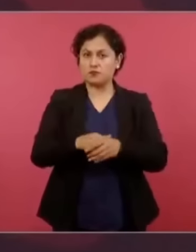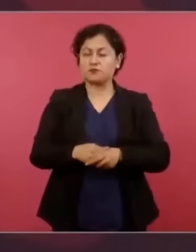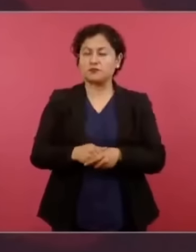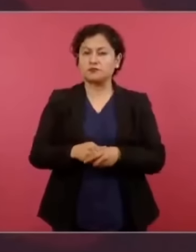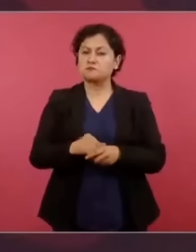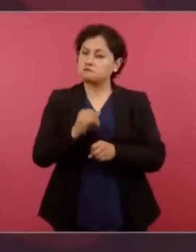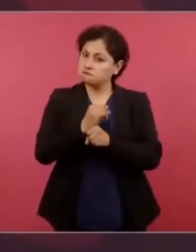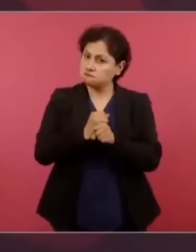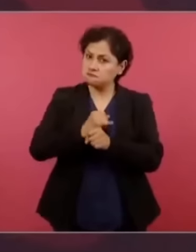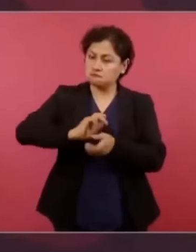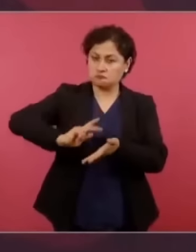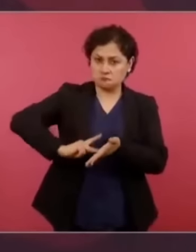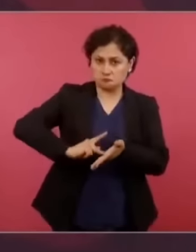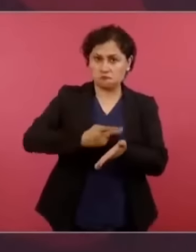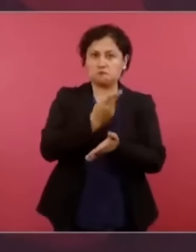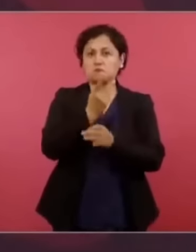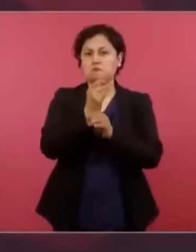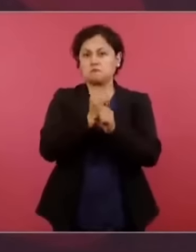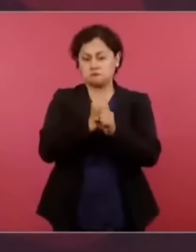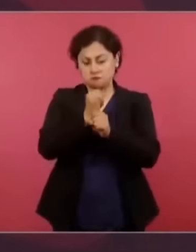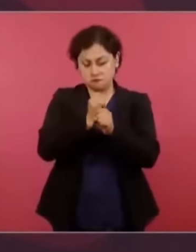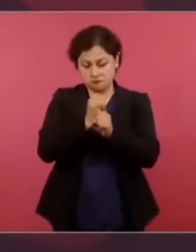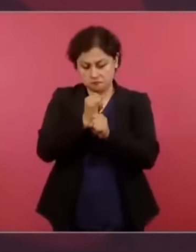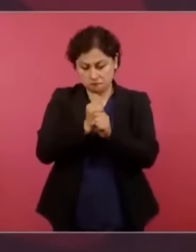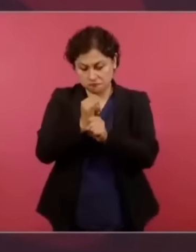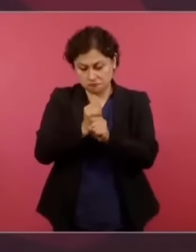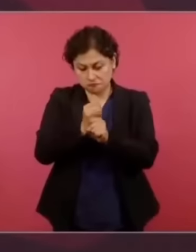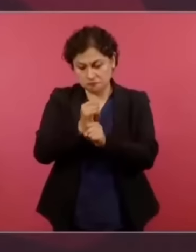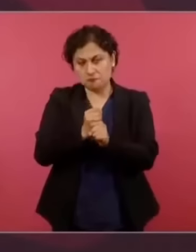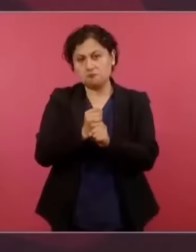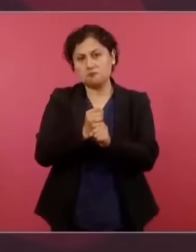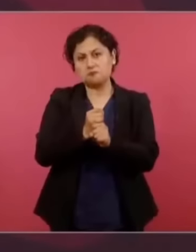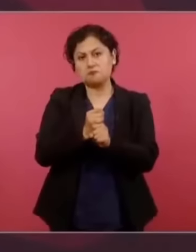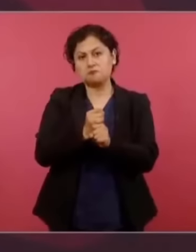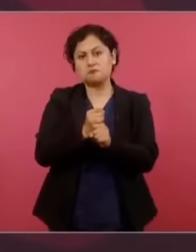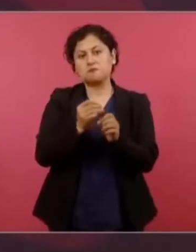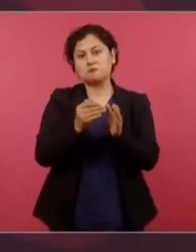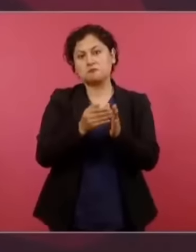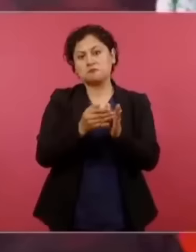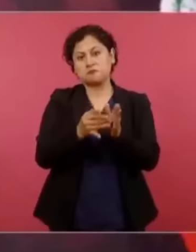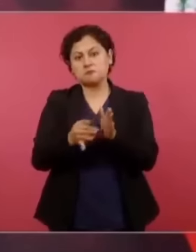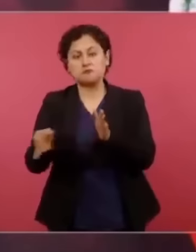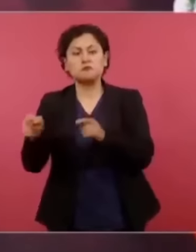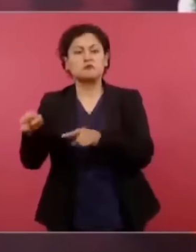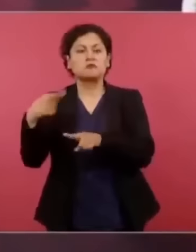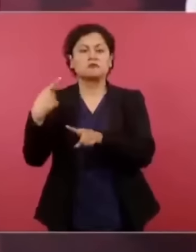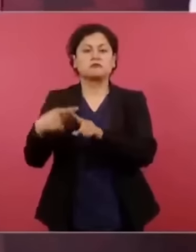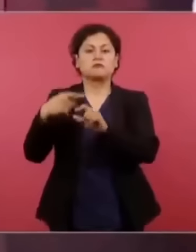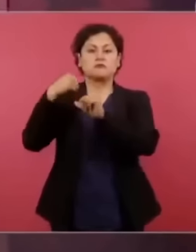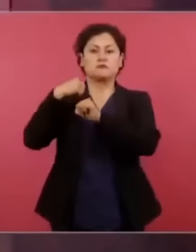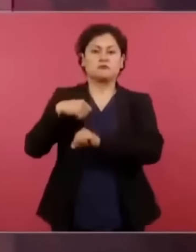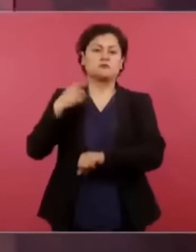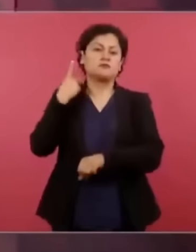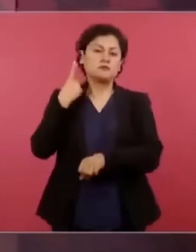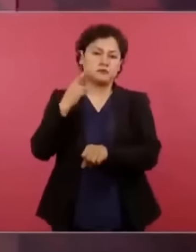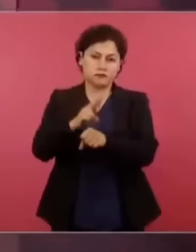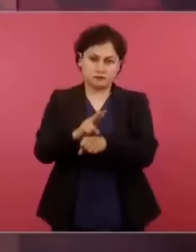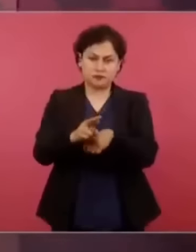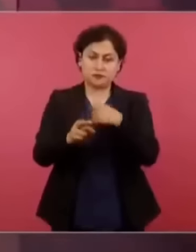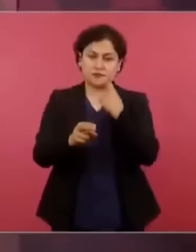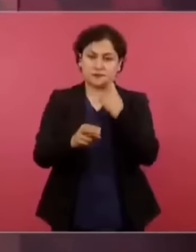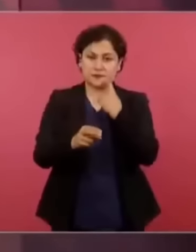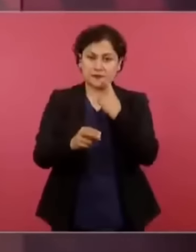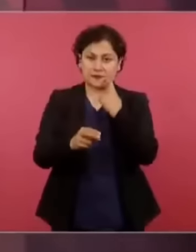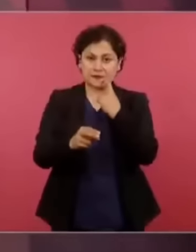Entonces, cuando termina la Procuraduría ya